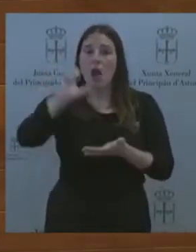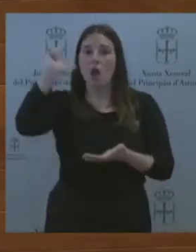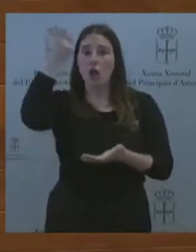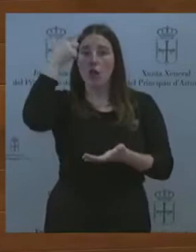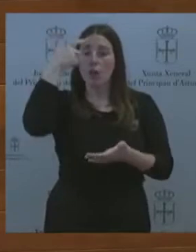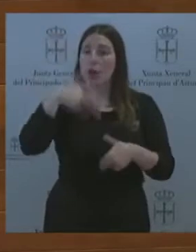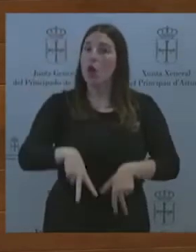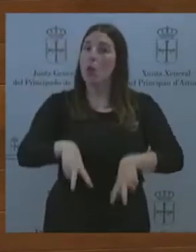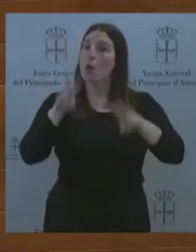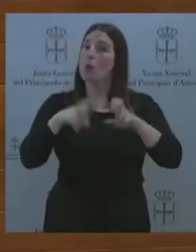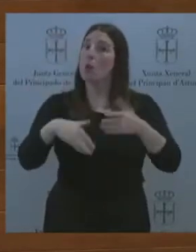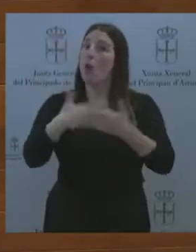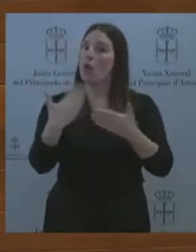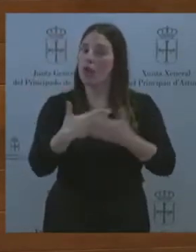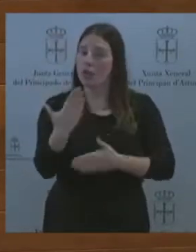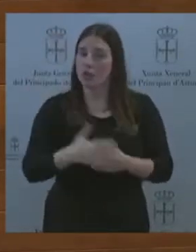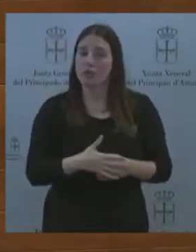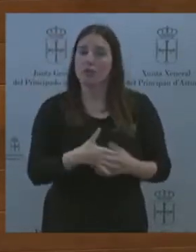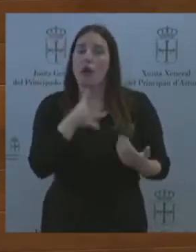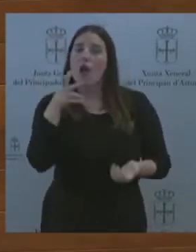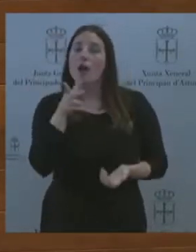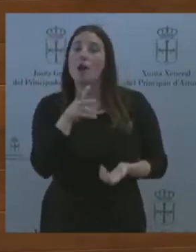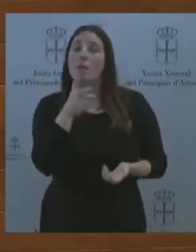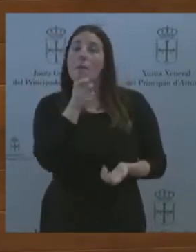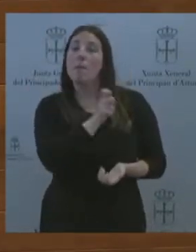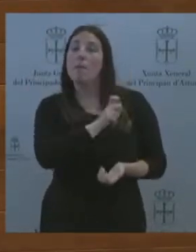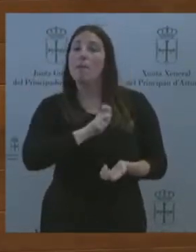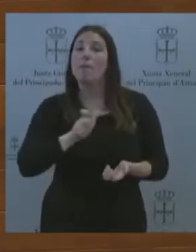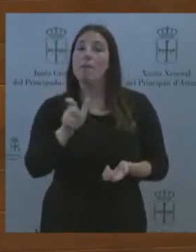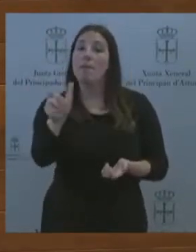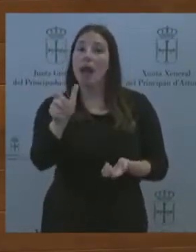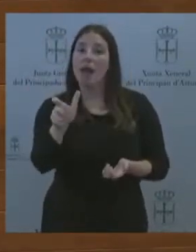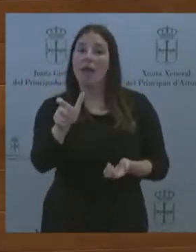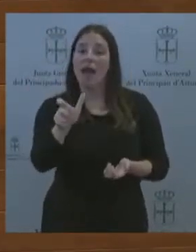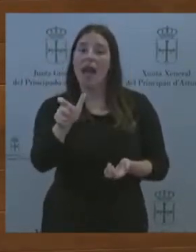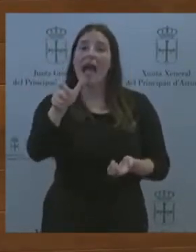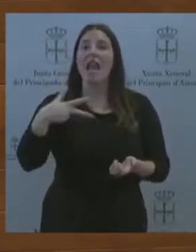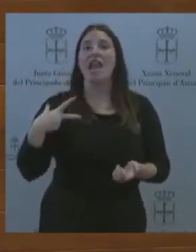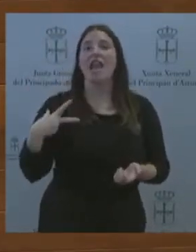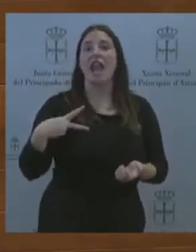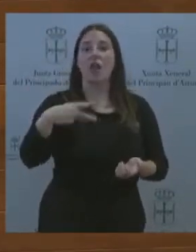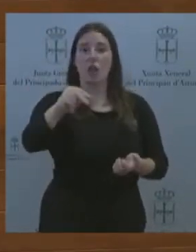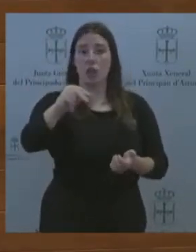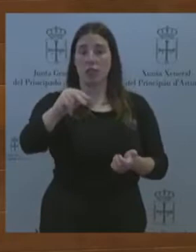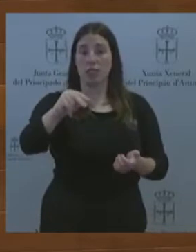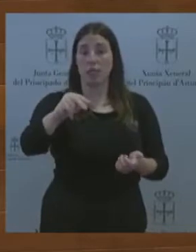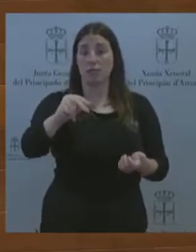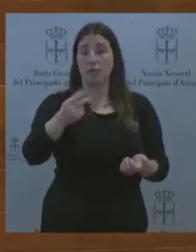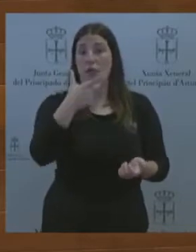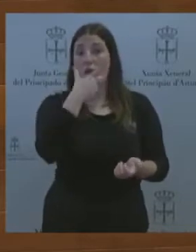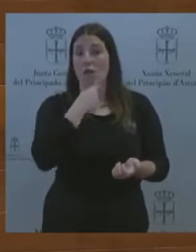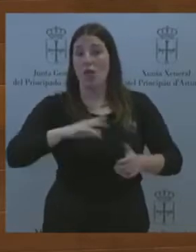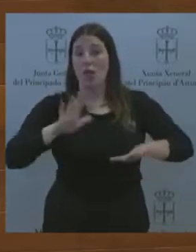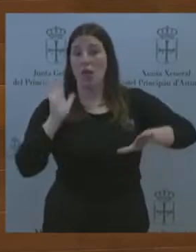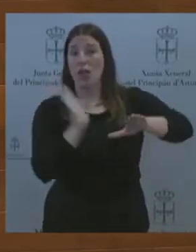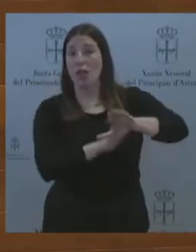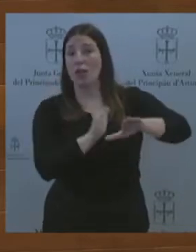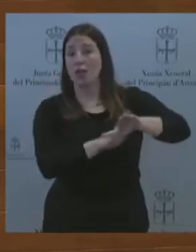negacionista. Es fácil, subiste al carro de las izquierdas cuando están